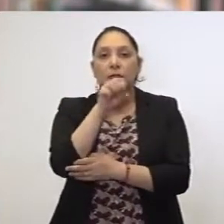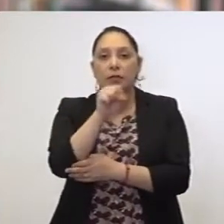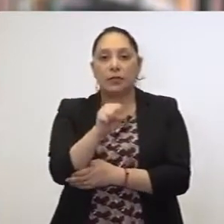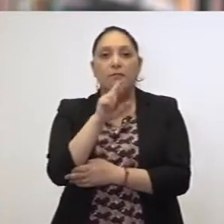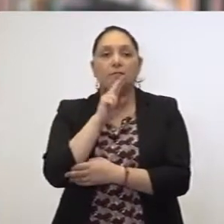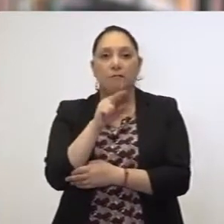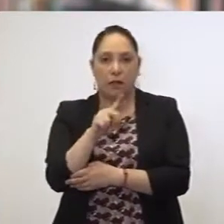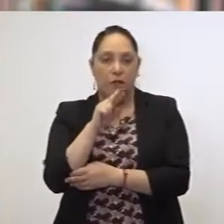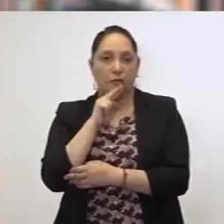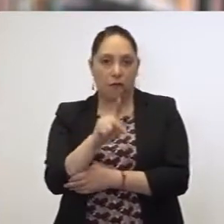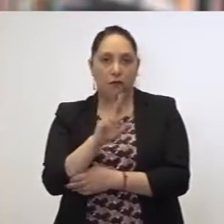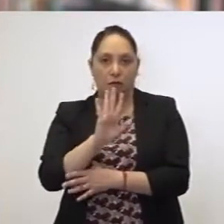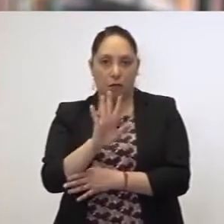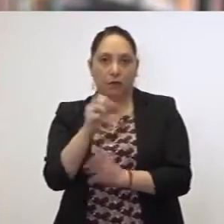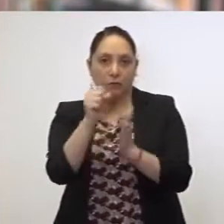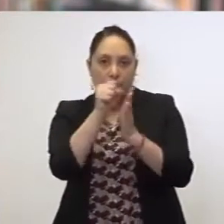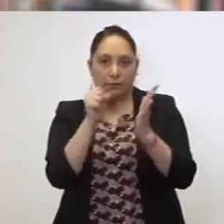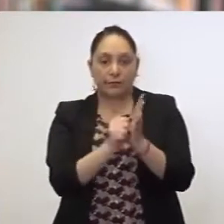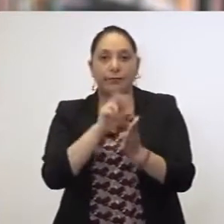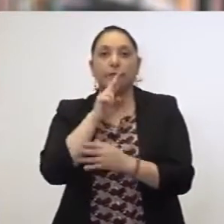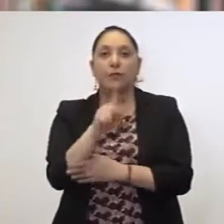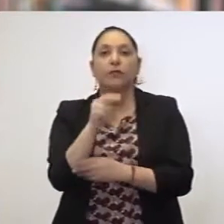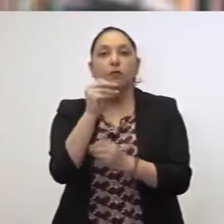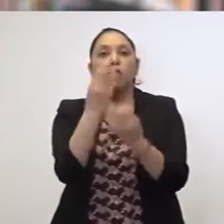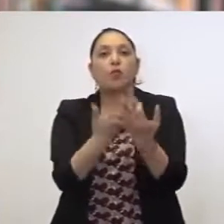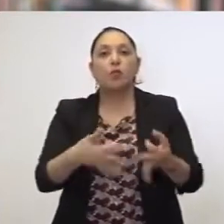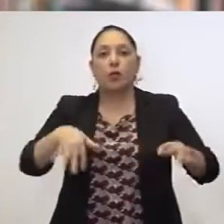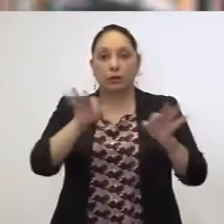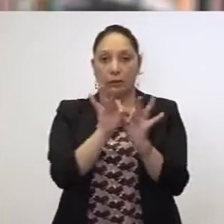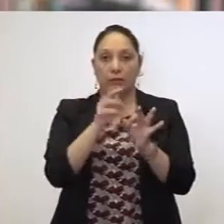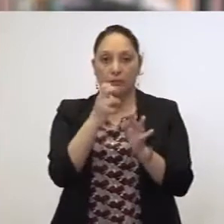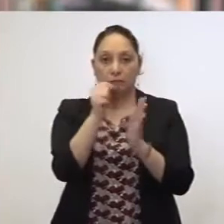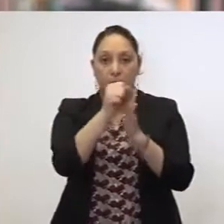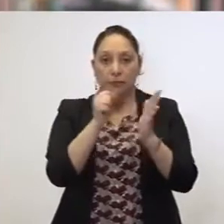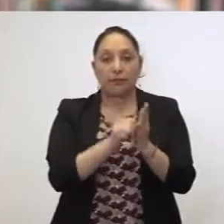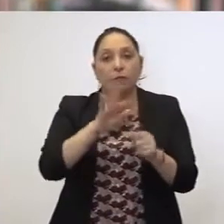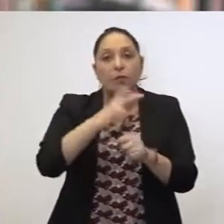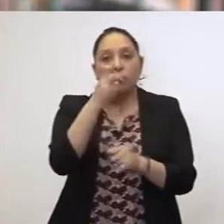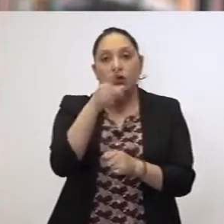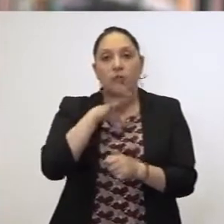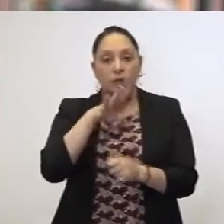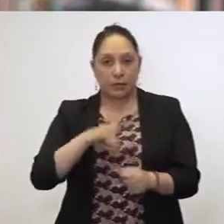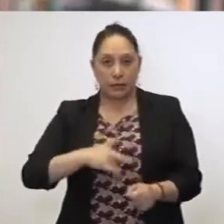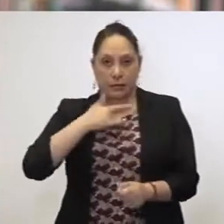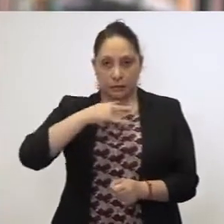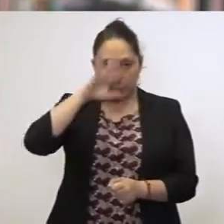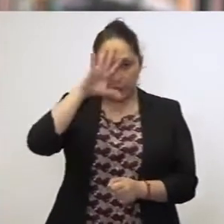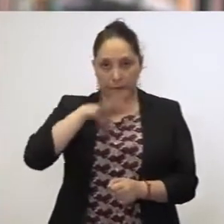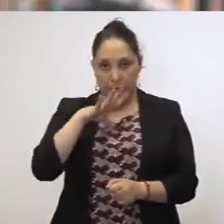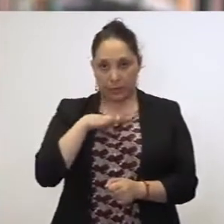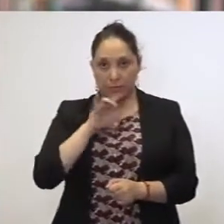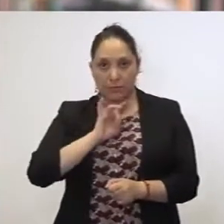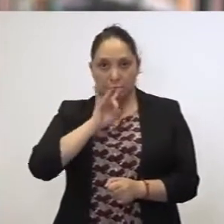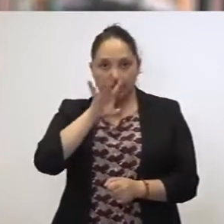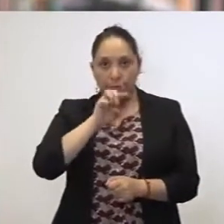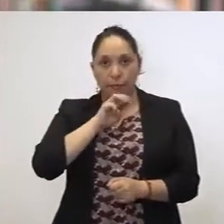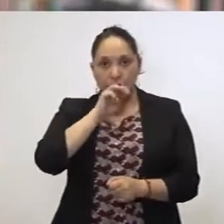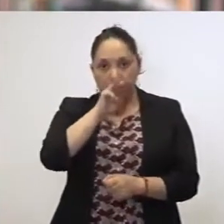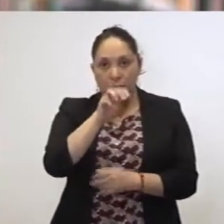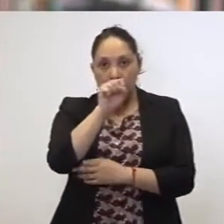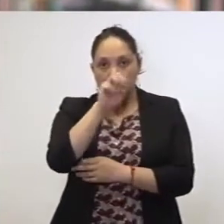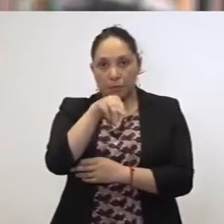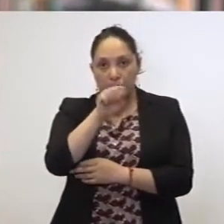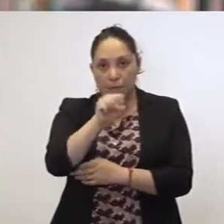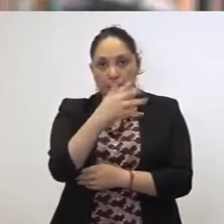ciudad a través del SMS, que ha sido muy importante. Por eso, si tienes síntomas, envía un SMS